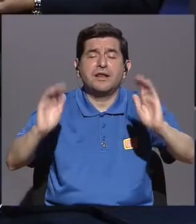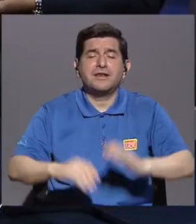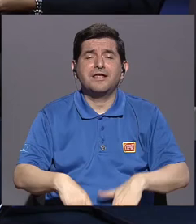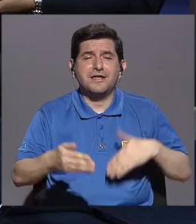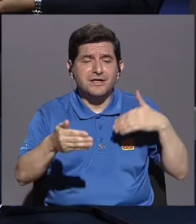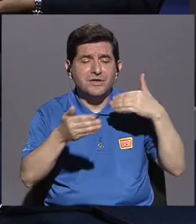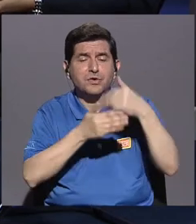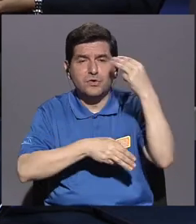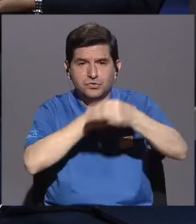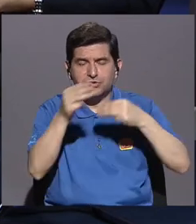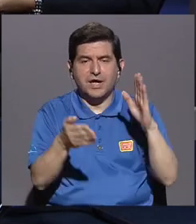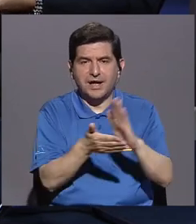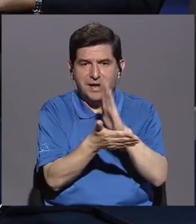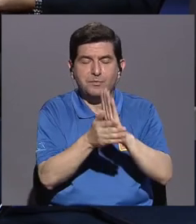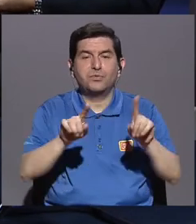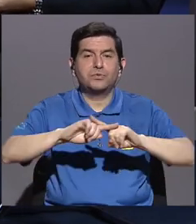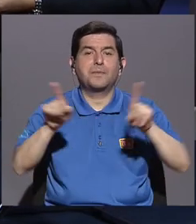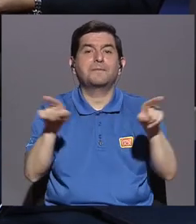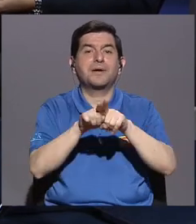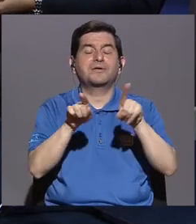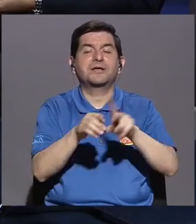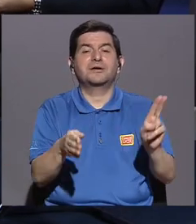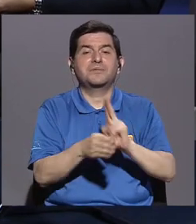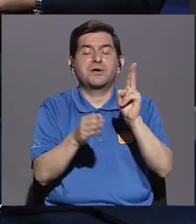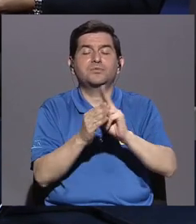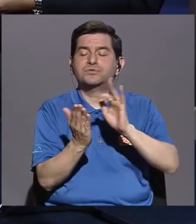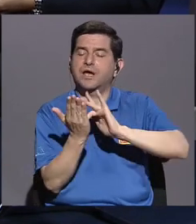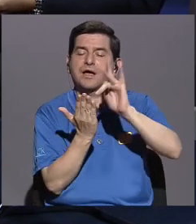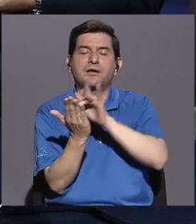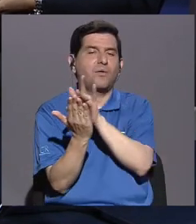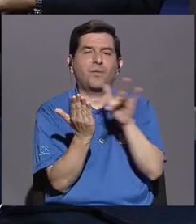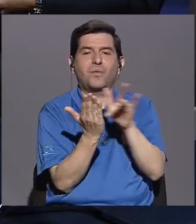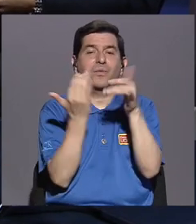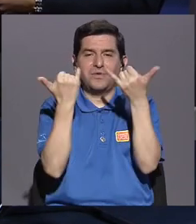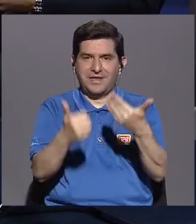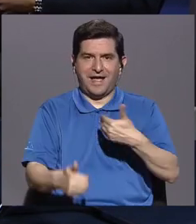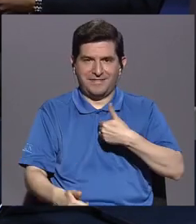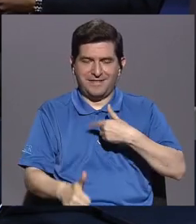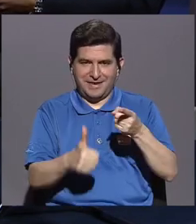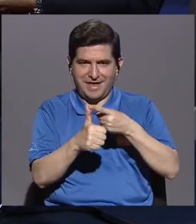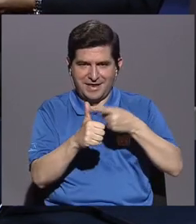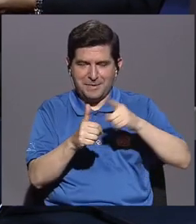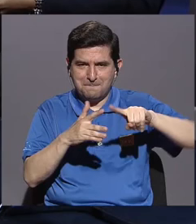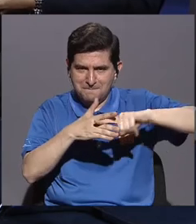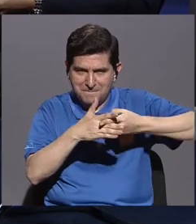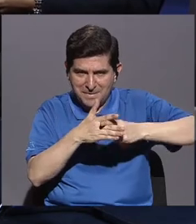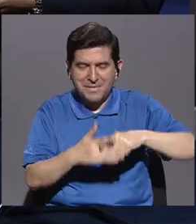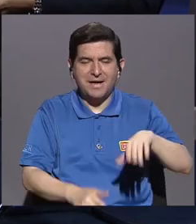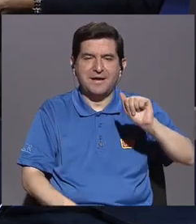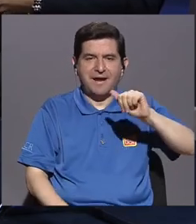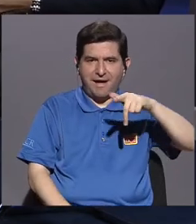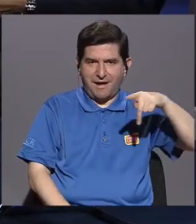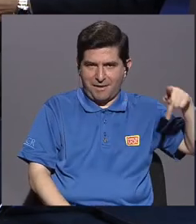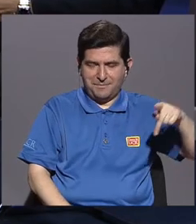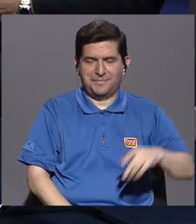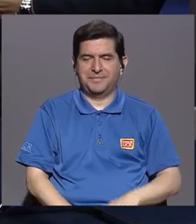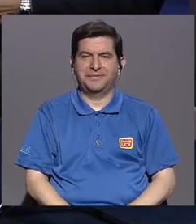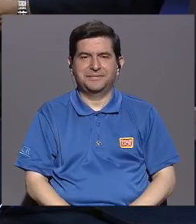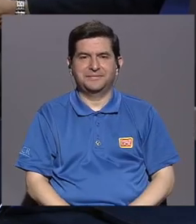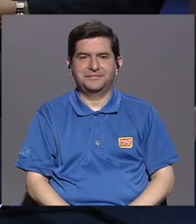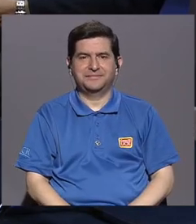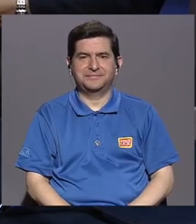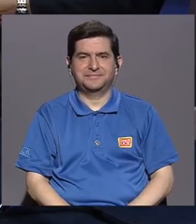se acerquen al mundo del papel, pero también utilizando celulares y tablets. Ya tenemos esta primera herramienta, que es la app, y la app,